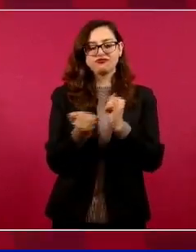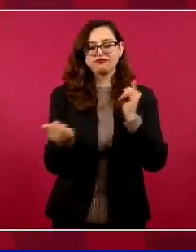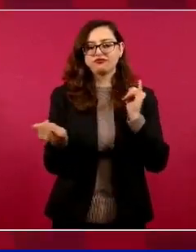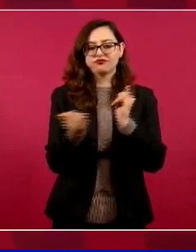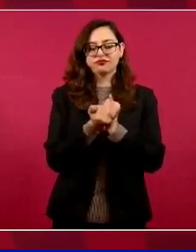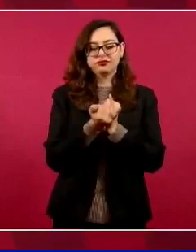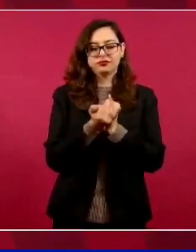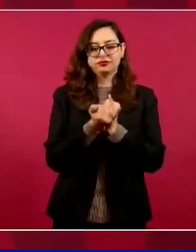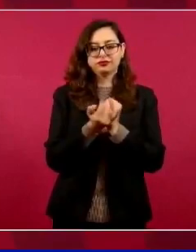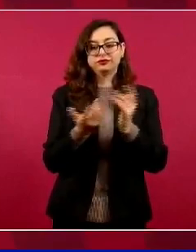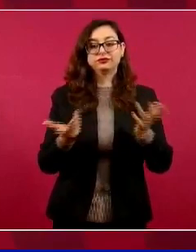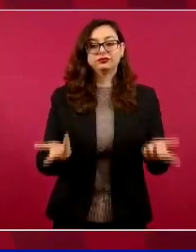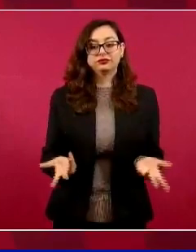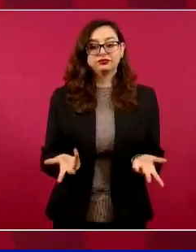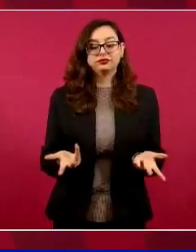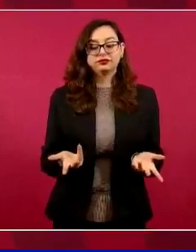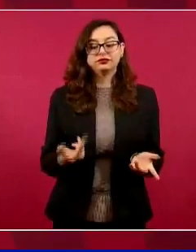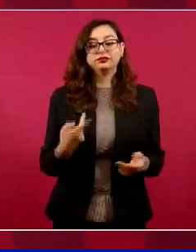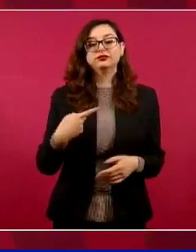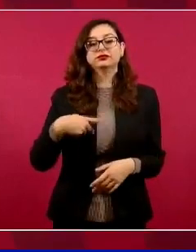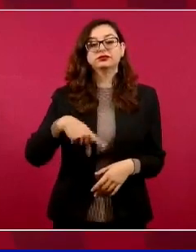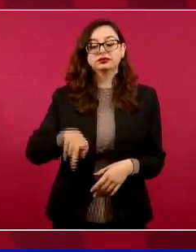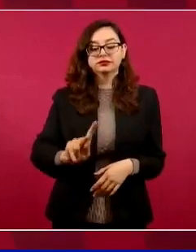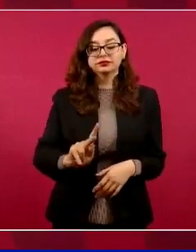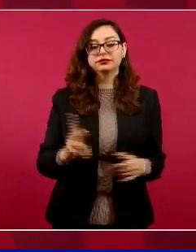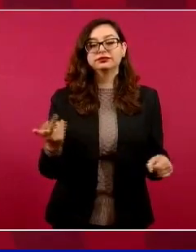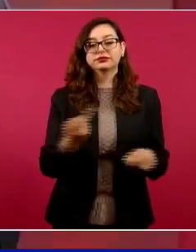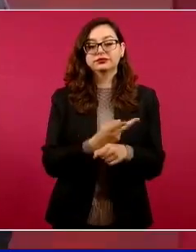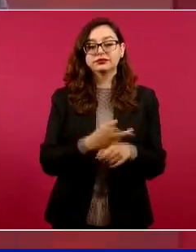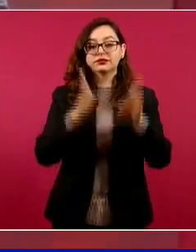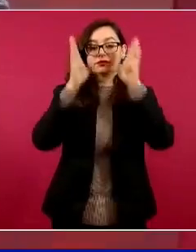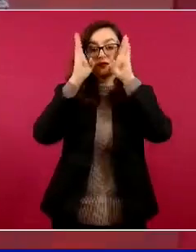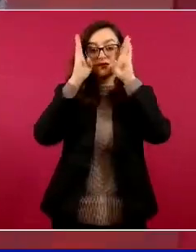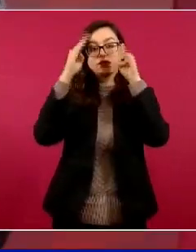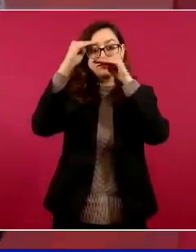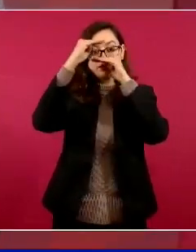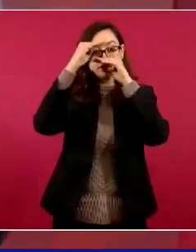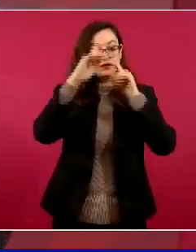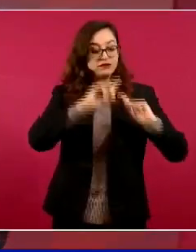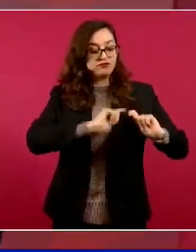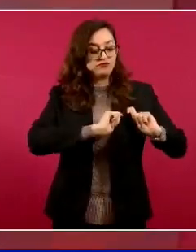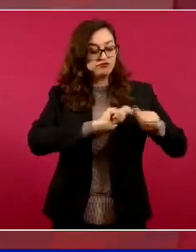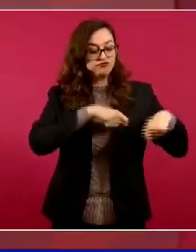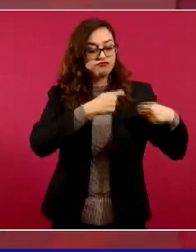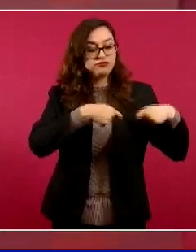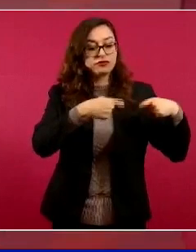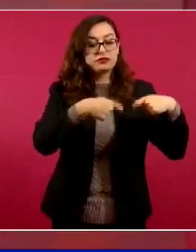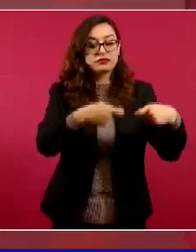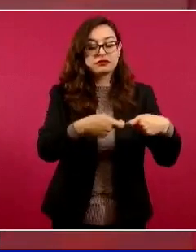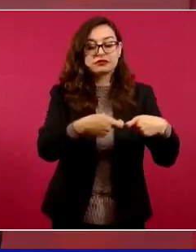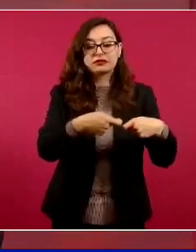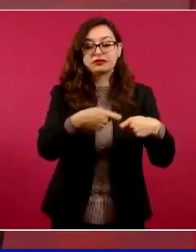nada más que como va acompañado siempre de la hipocresía, que es su verdadera doctrina,